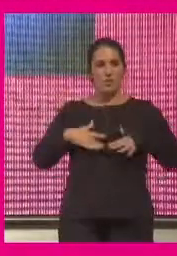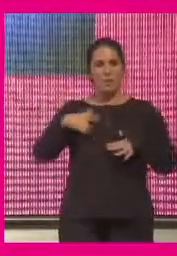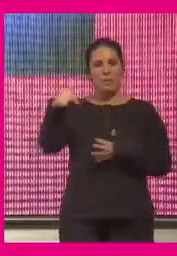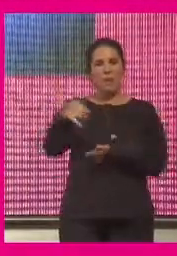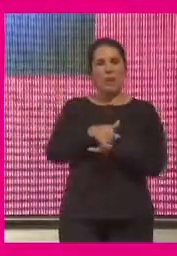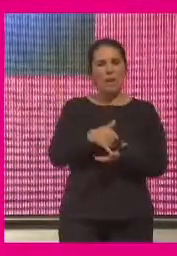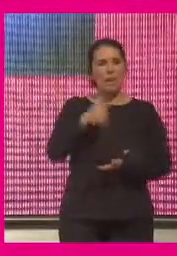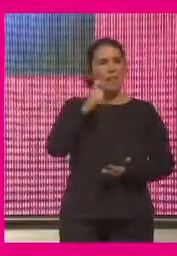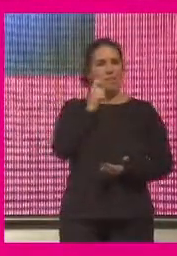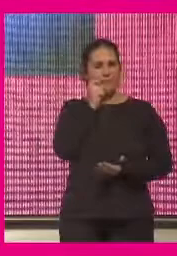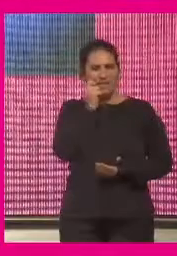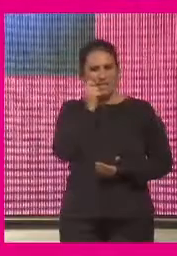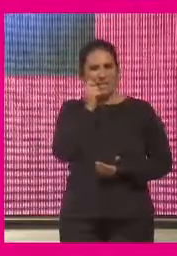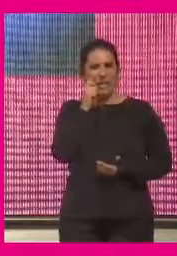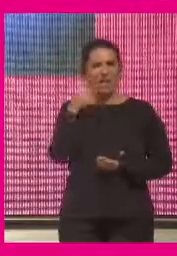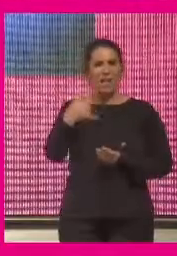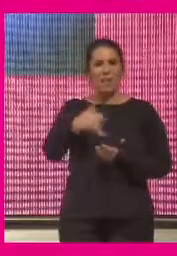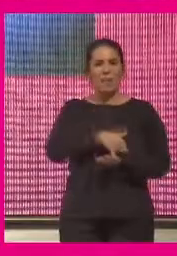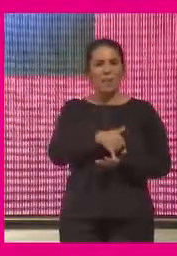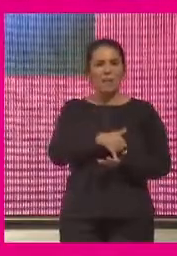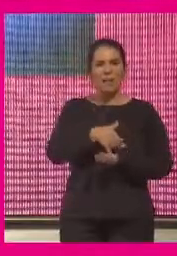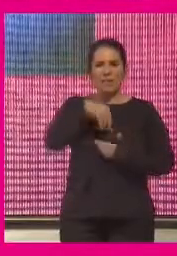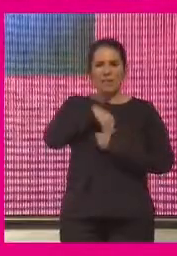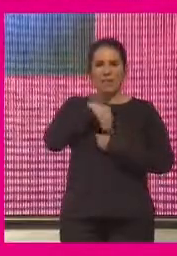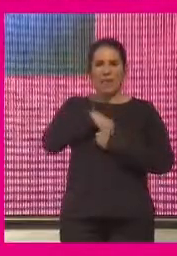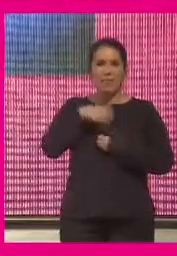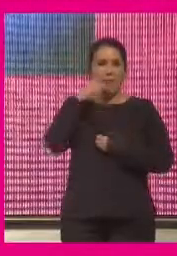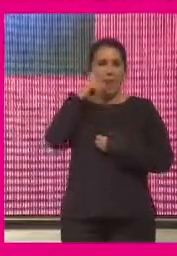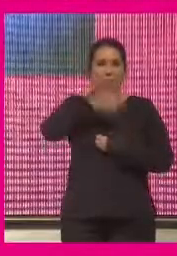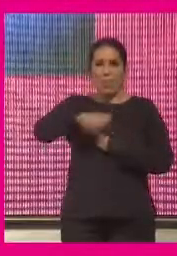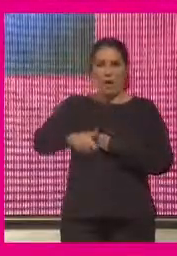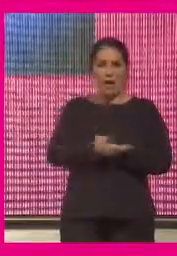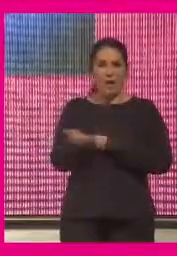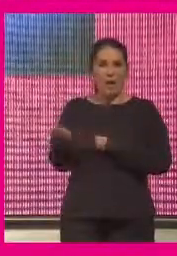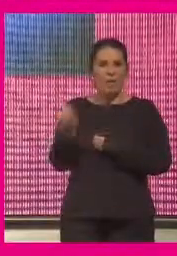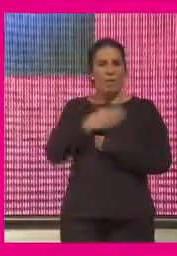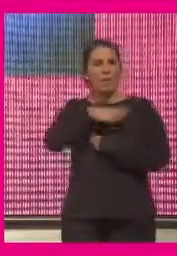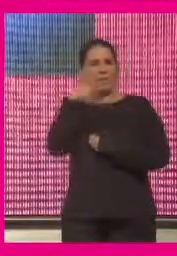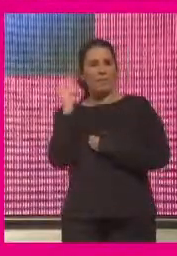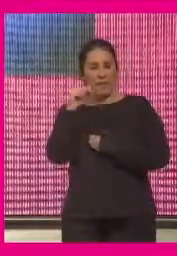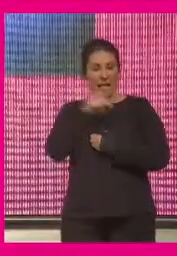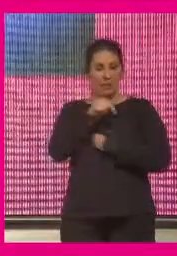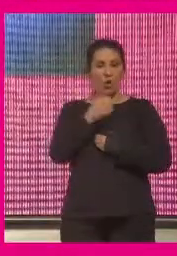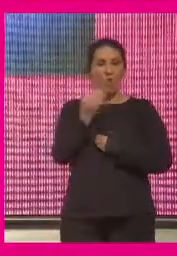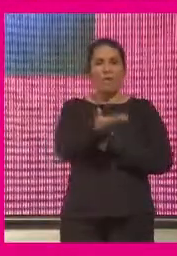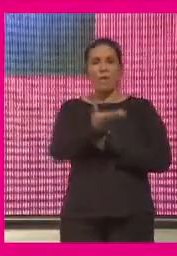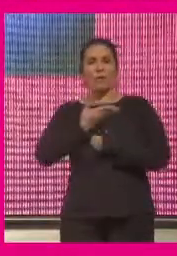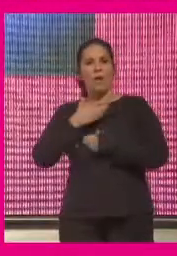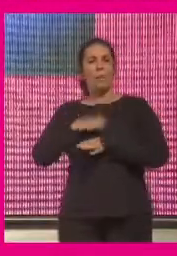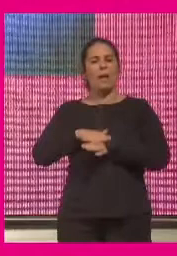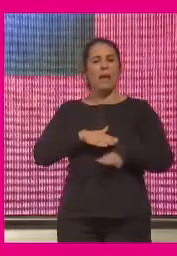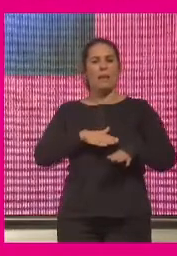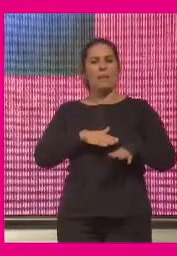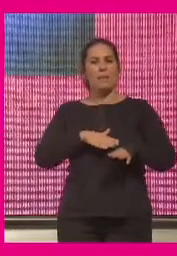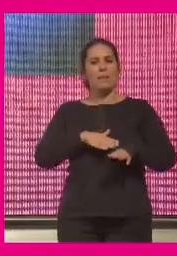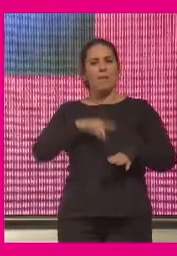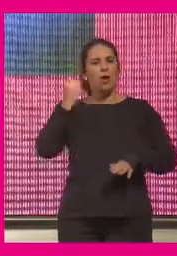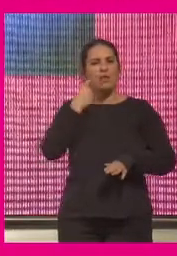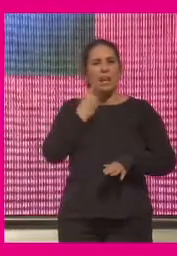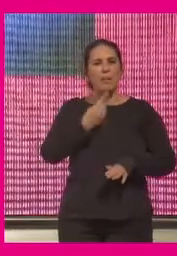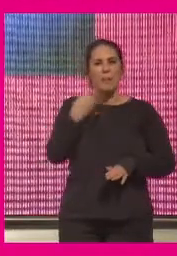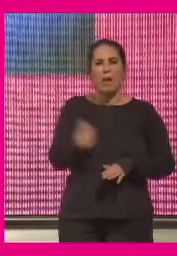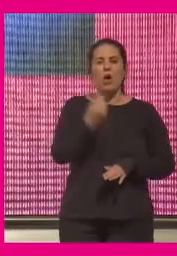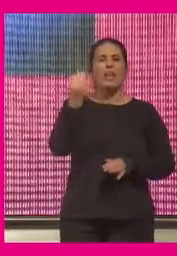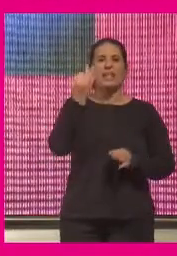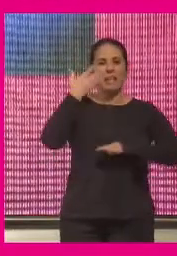física esa debilidad intrínseca que tiene el ser humano nos ayude a encontrar mejor los límites